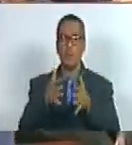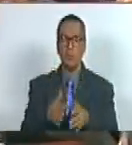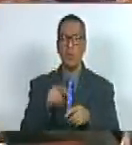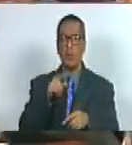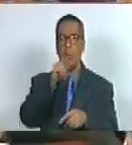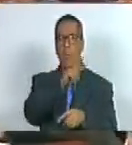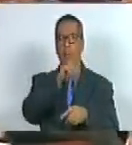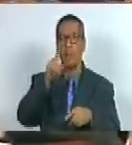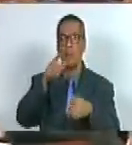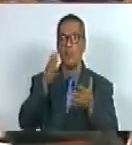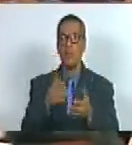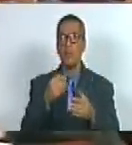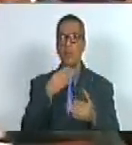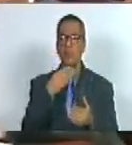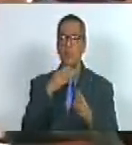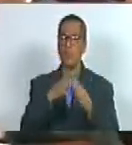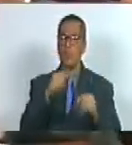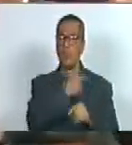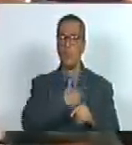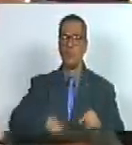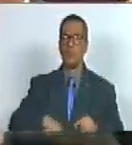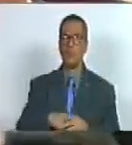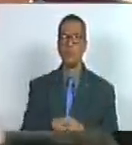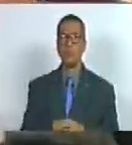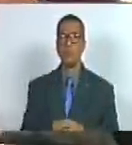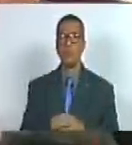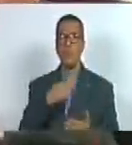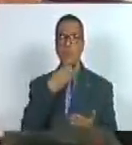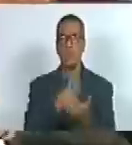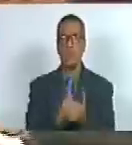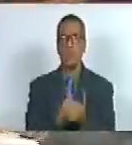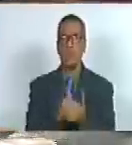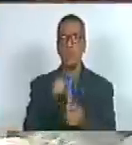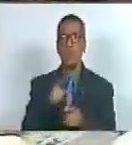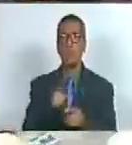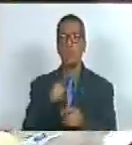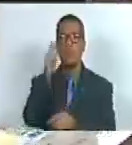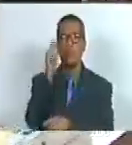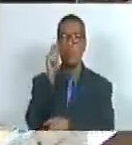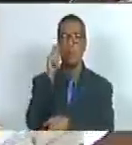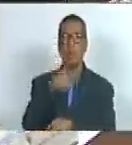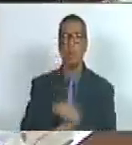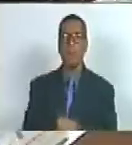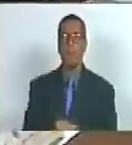en el siglo XXI es todo señor presidente muchísimas gracias diputado